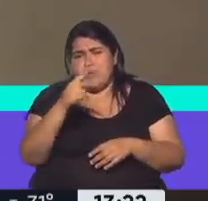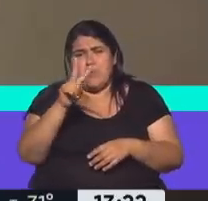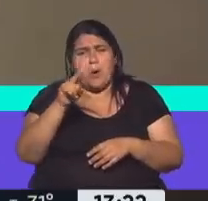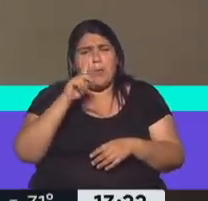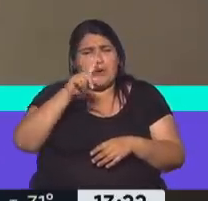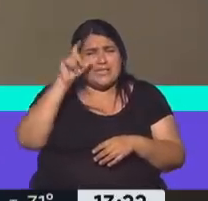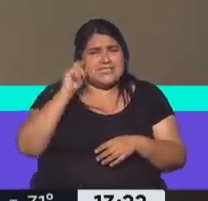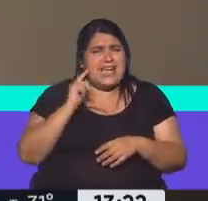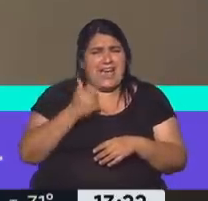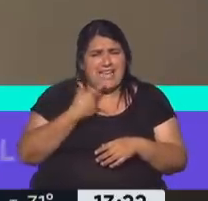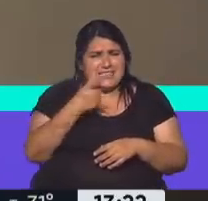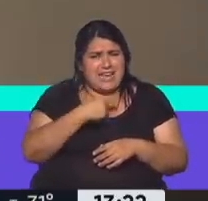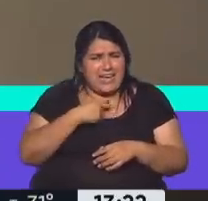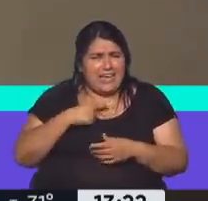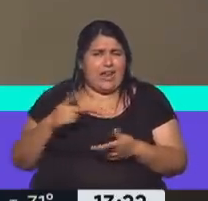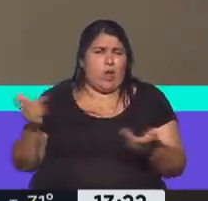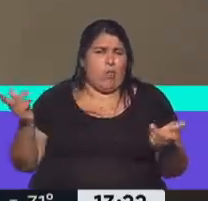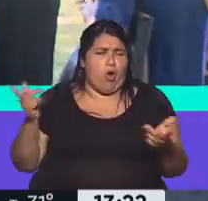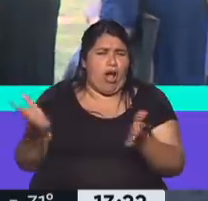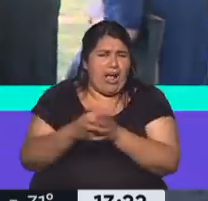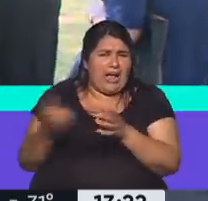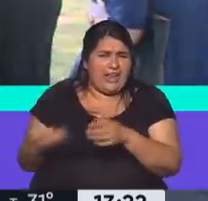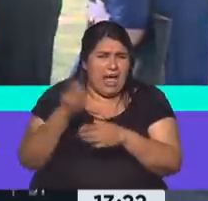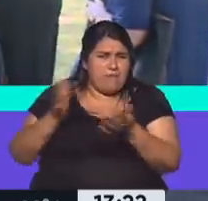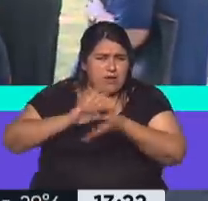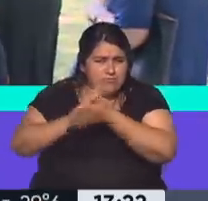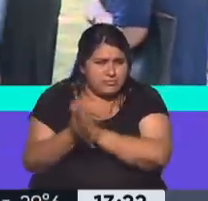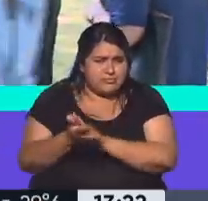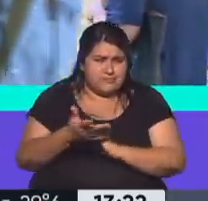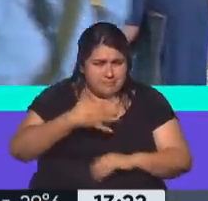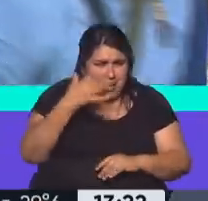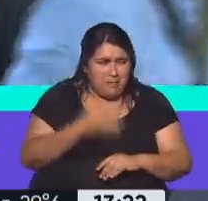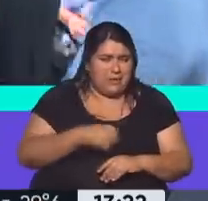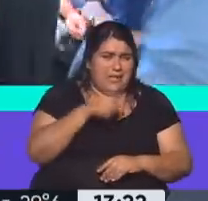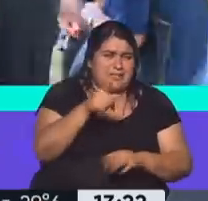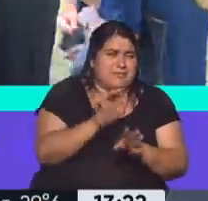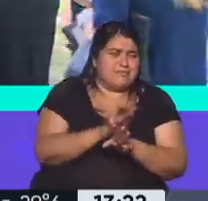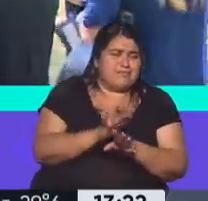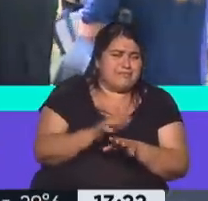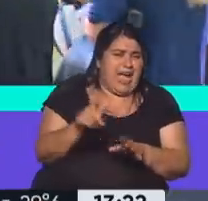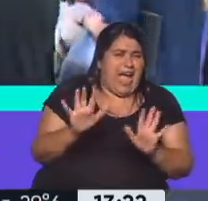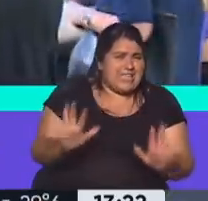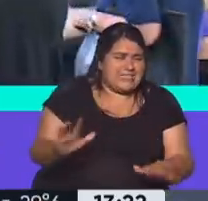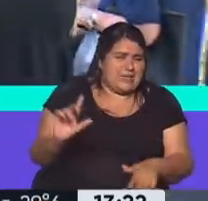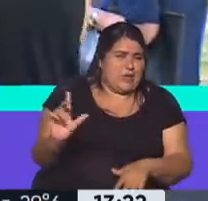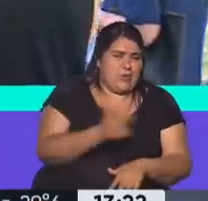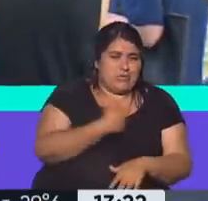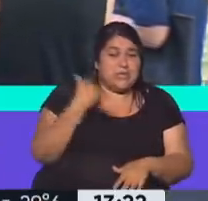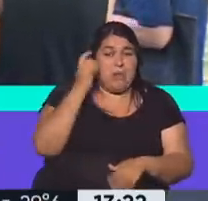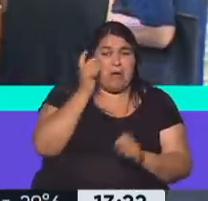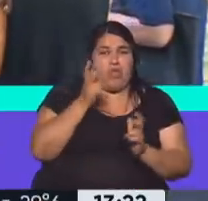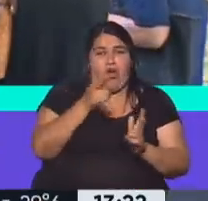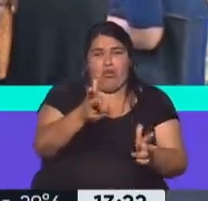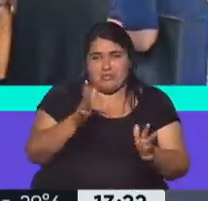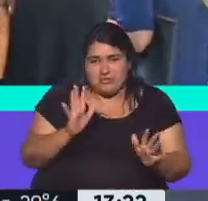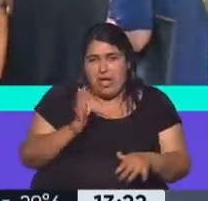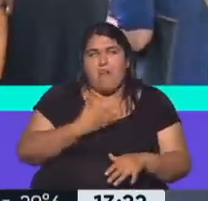para avanzar contra los gremios y usar ese léxico? Son fachos, esencialmente. A ver, recordemos que estos tipos, perdón por la expresión,